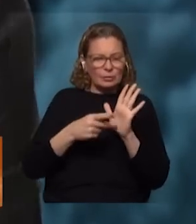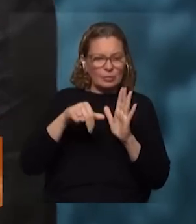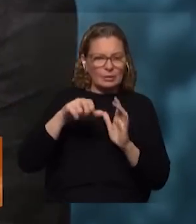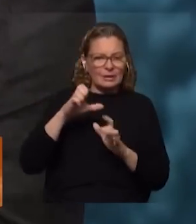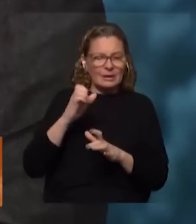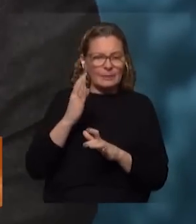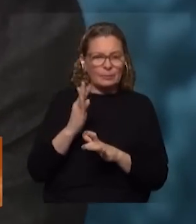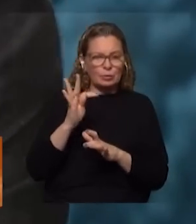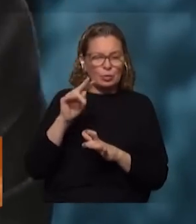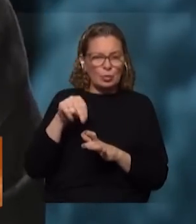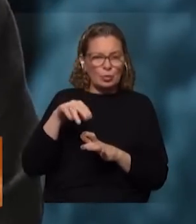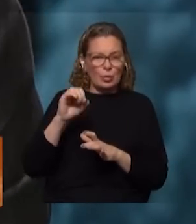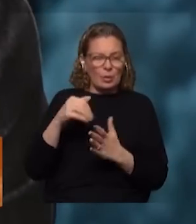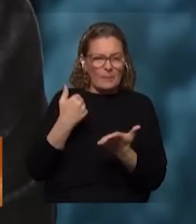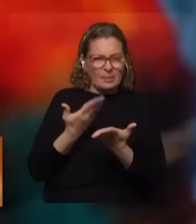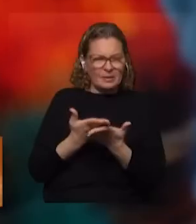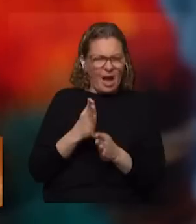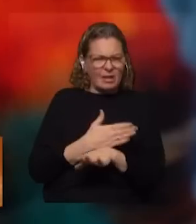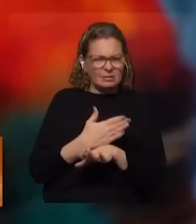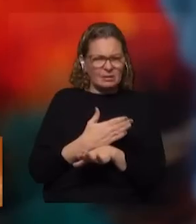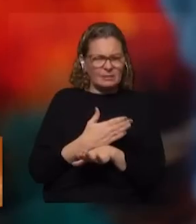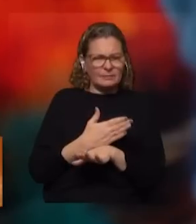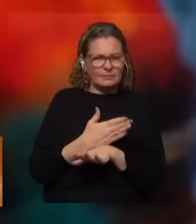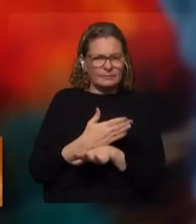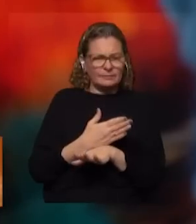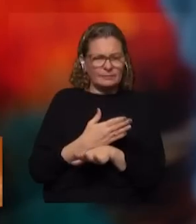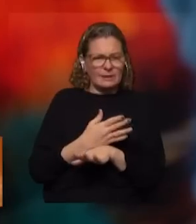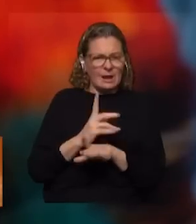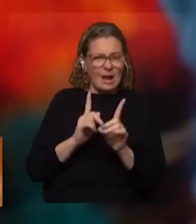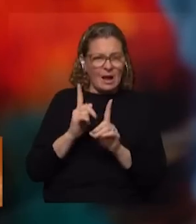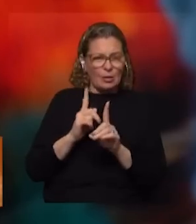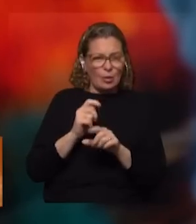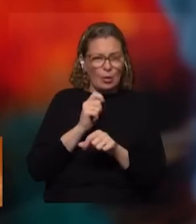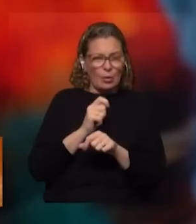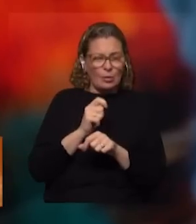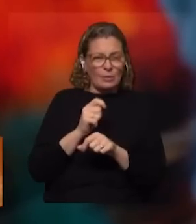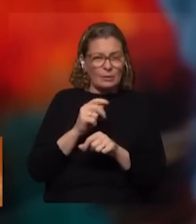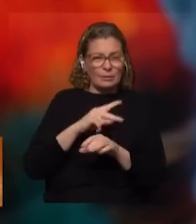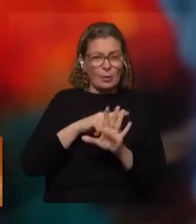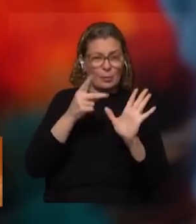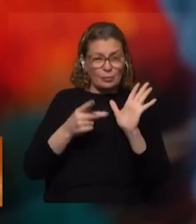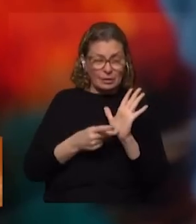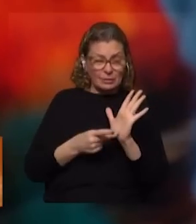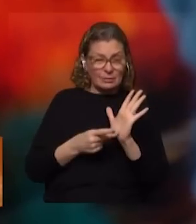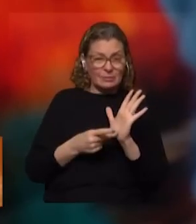de lo que había sido el planteo inicial? Bien, hay un aspecto judicial que es siendo central, pero el proyecto Neptuno,